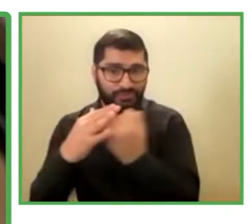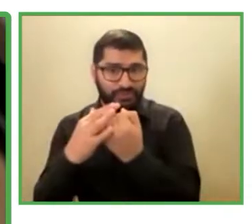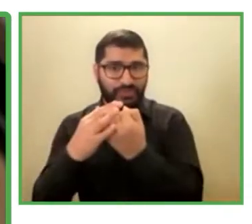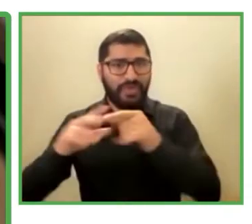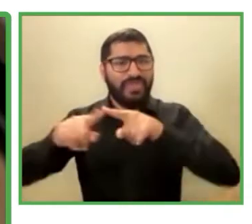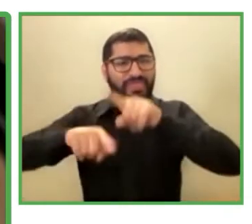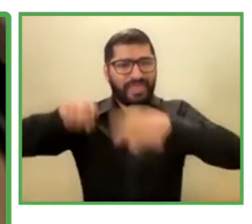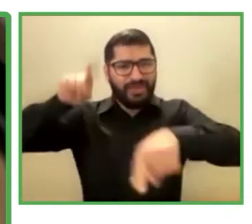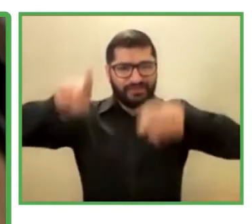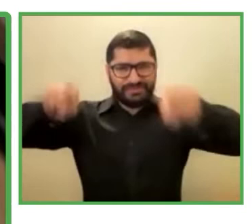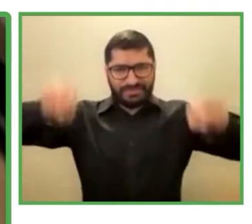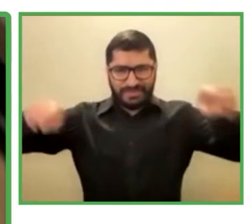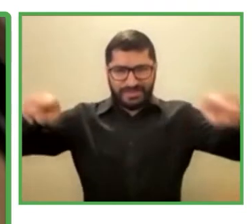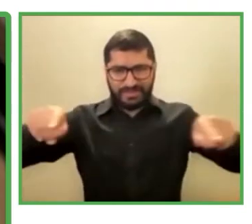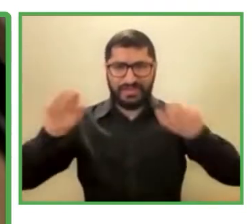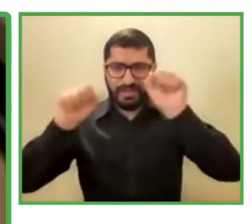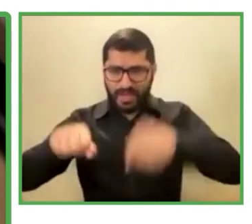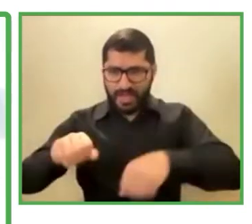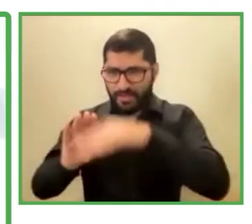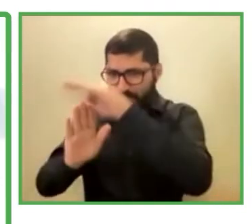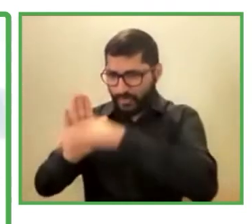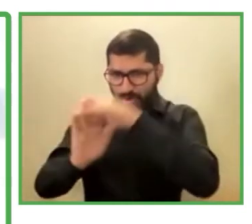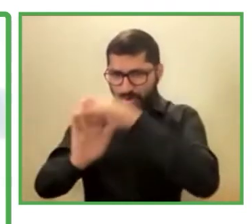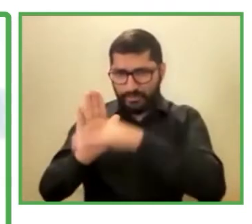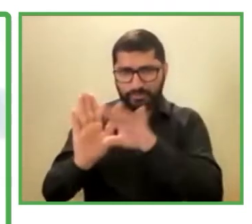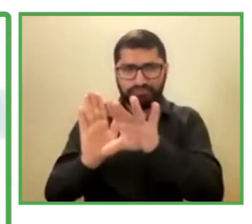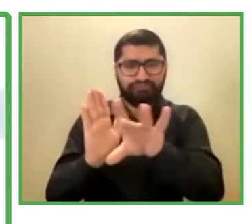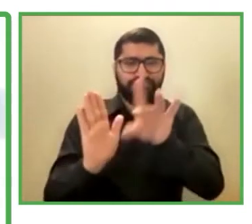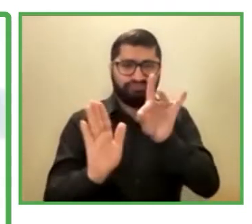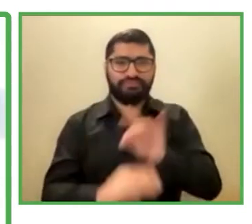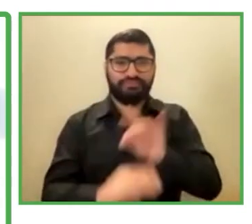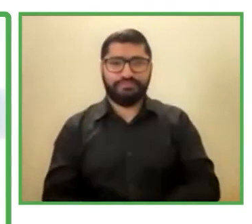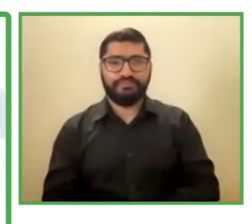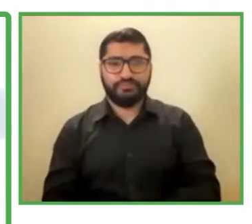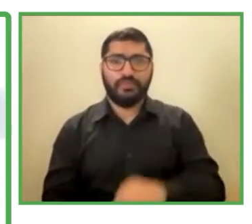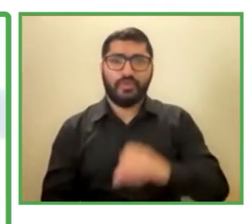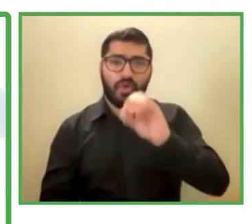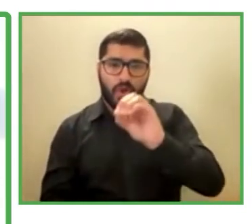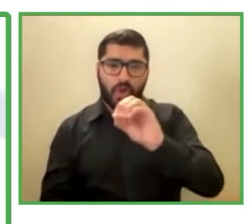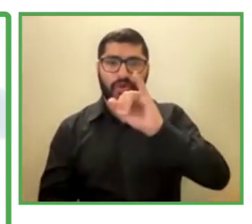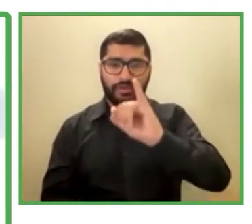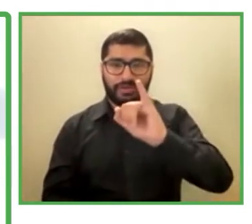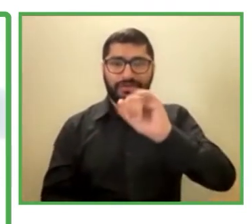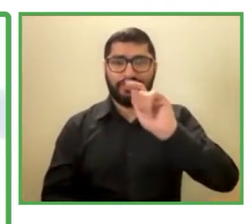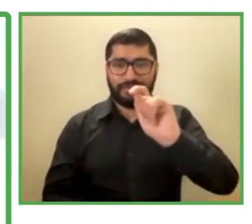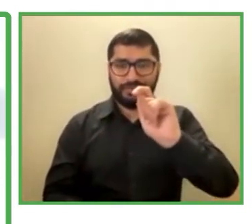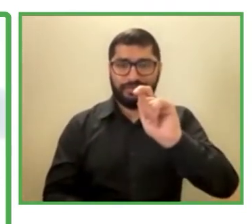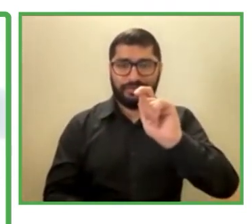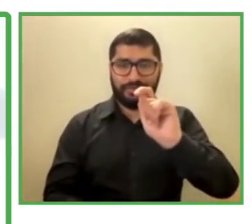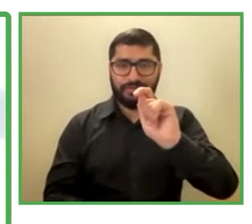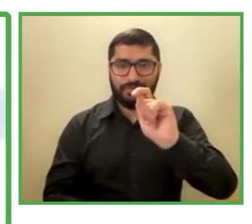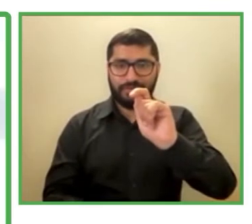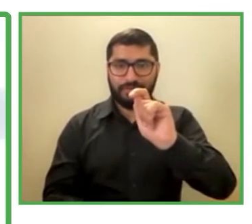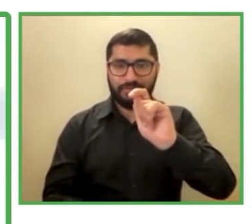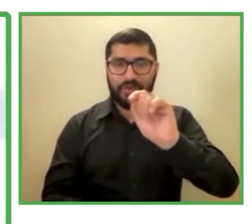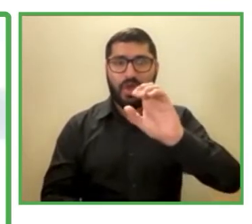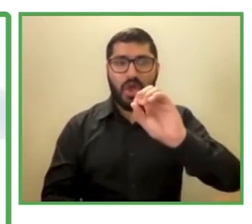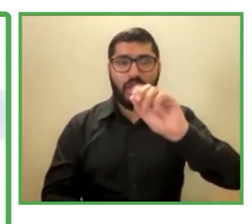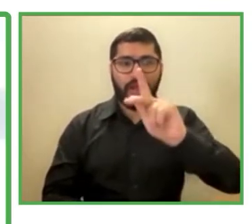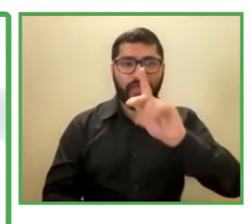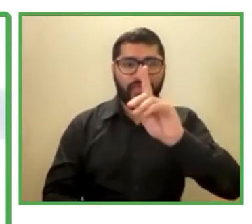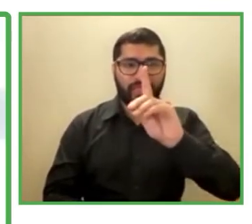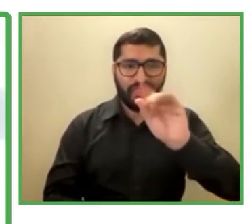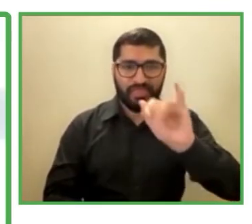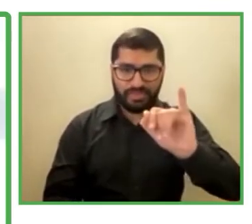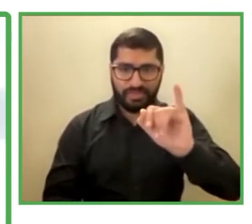elegido por la Organización de la Cooperación y Desarrollo Económico, la OCDE, a través de la iniciativa de Business for Inclusive Growth y Danone,